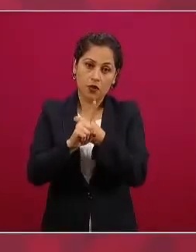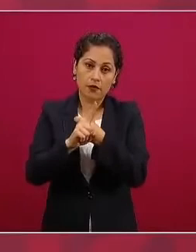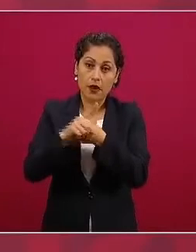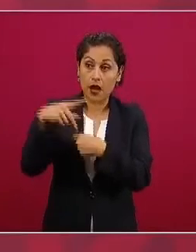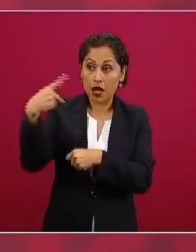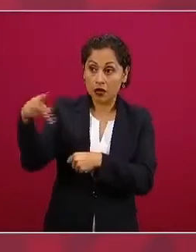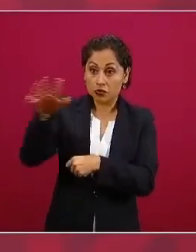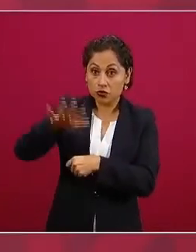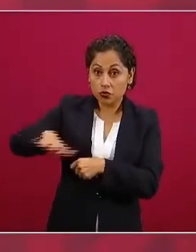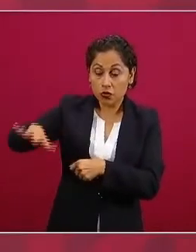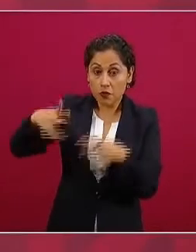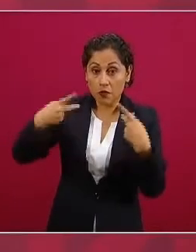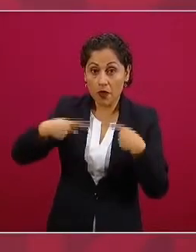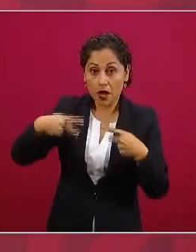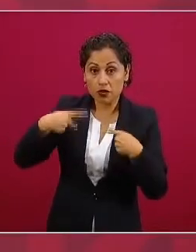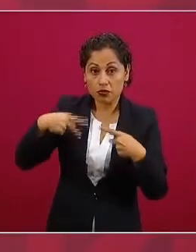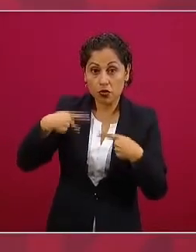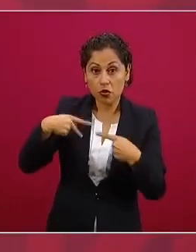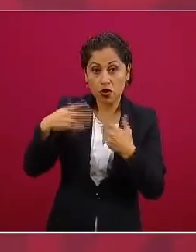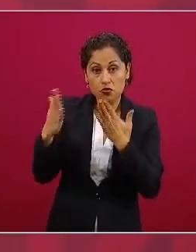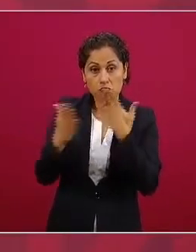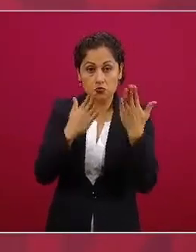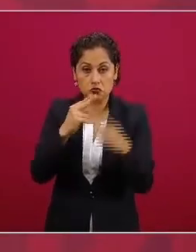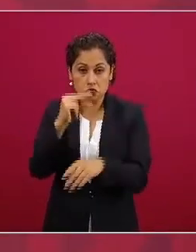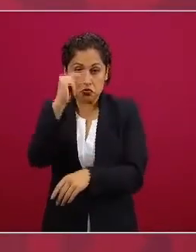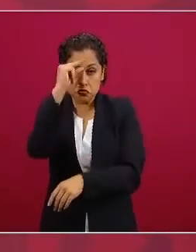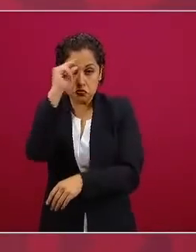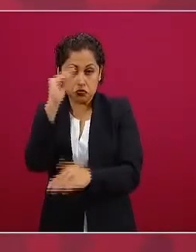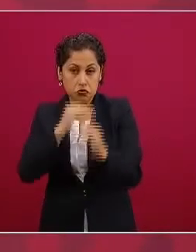y es algo parecido a lo que nosotros